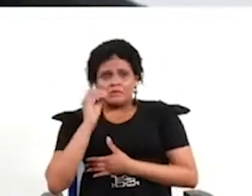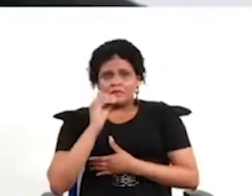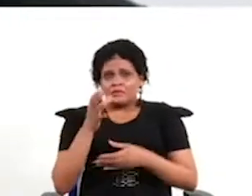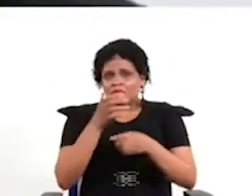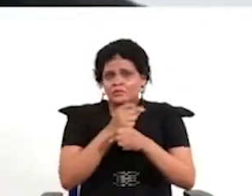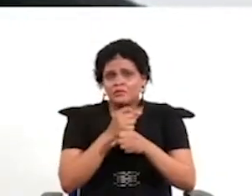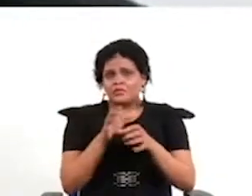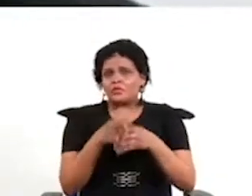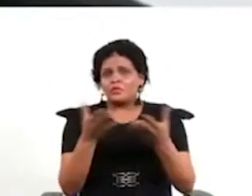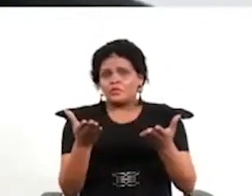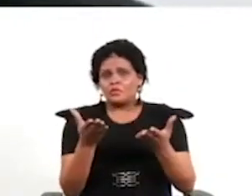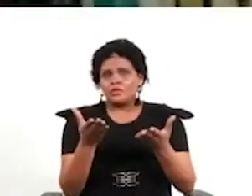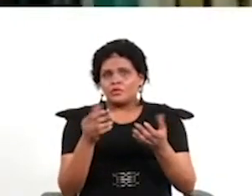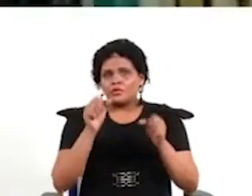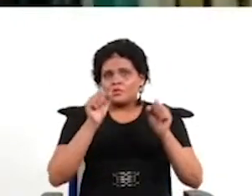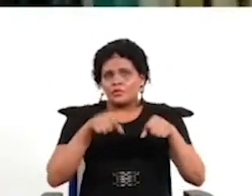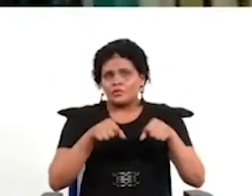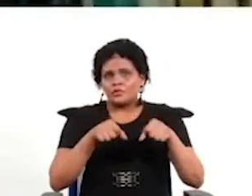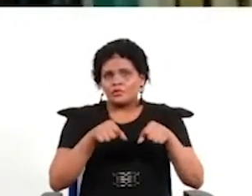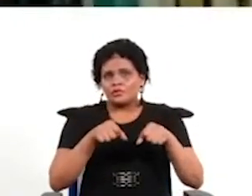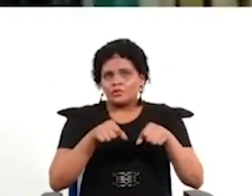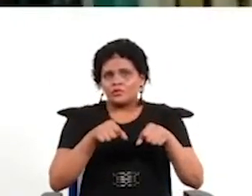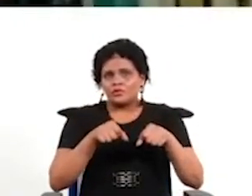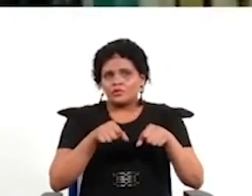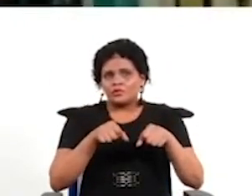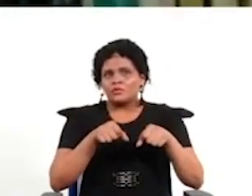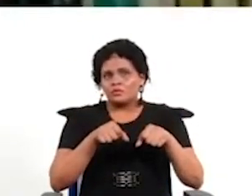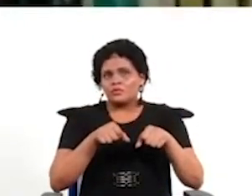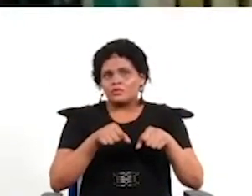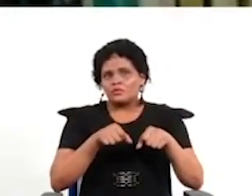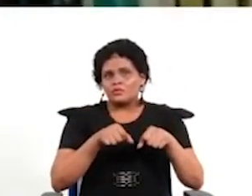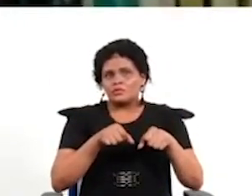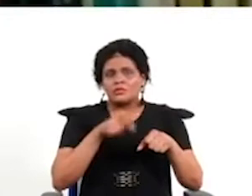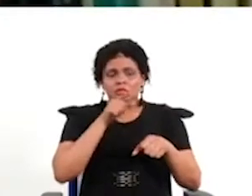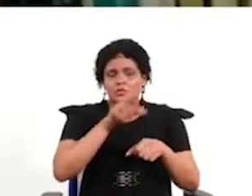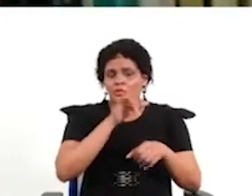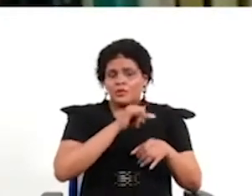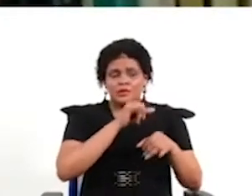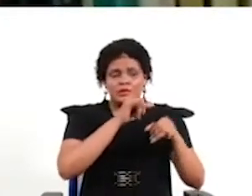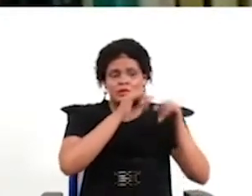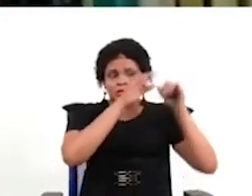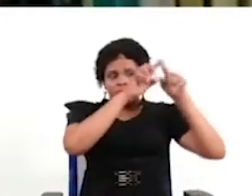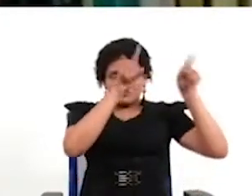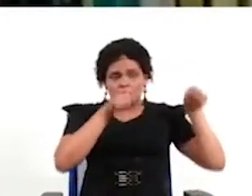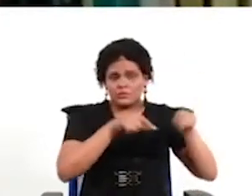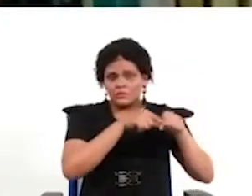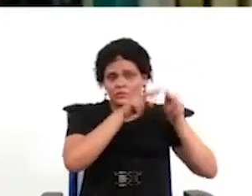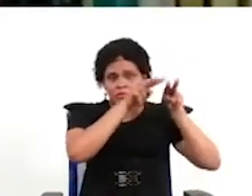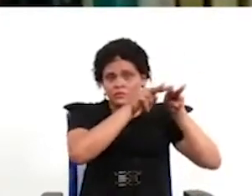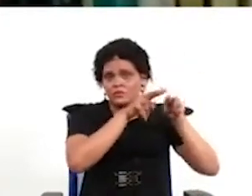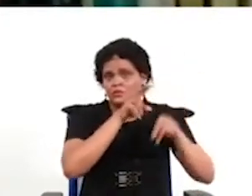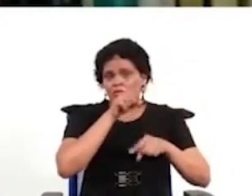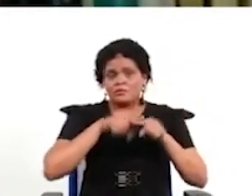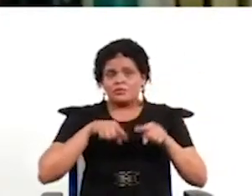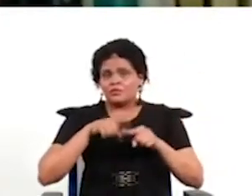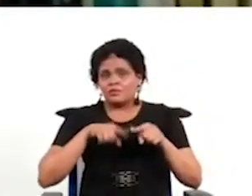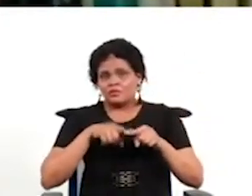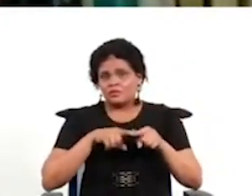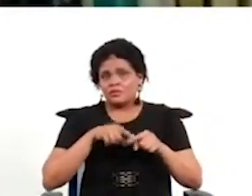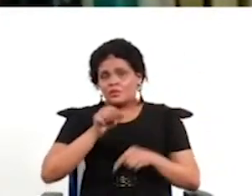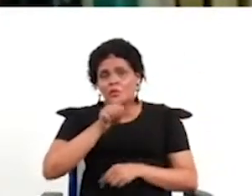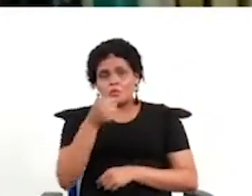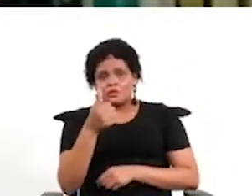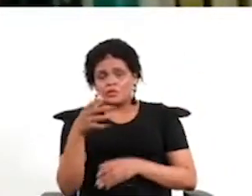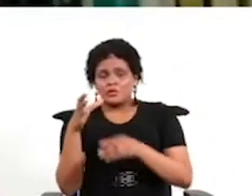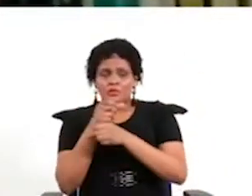que analizar la experiencia cubana da buenas pistas sobre esto porque se puede cuantificar cuánta gente pidió unas cosas y cuánta gente